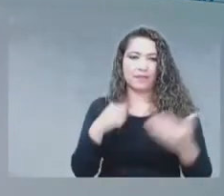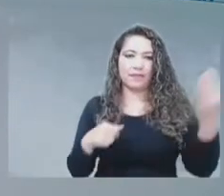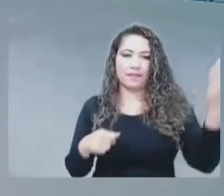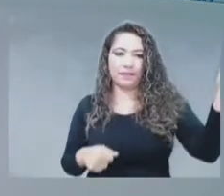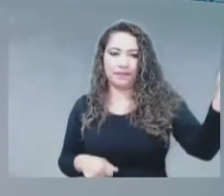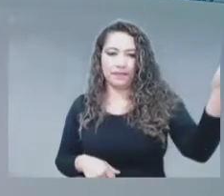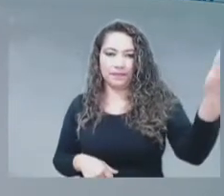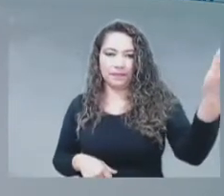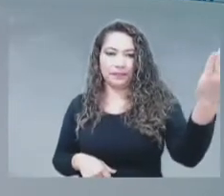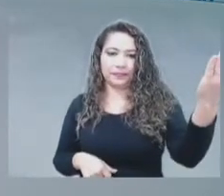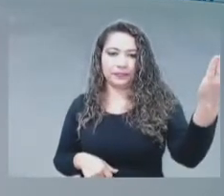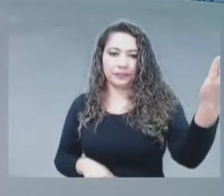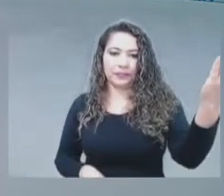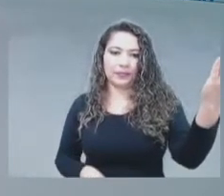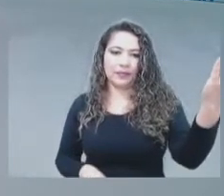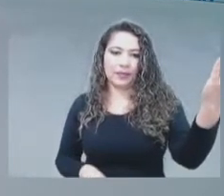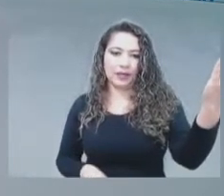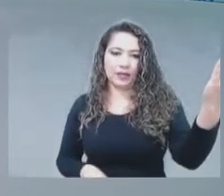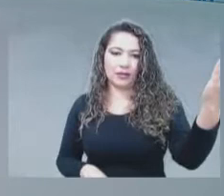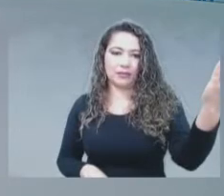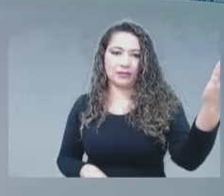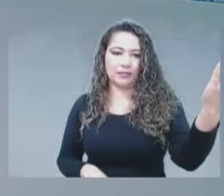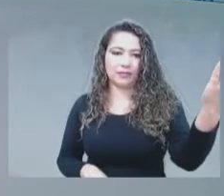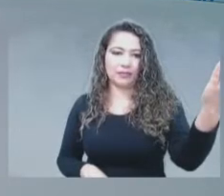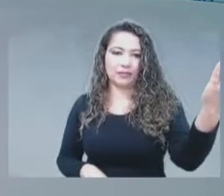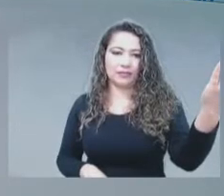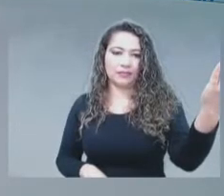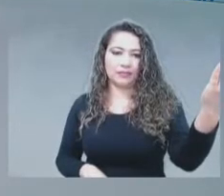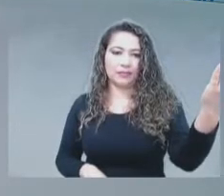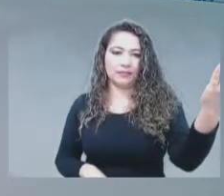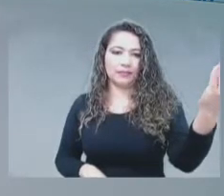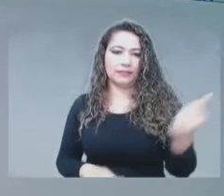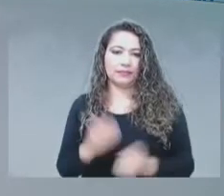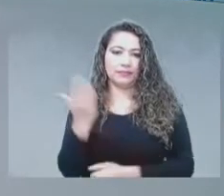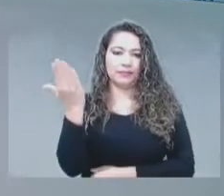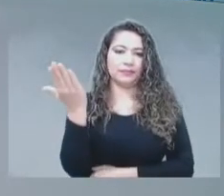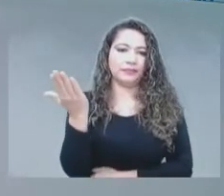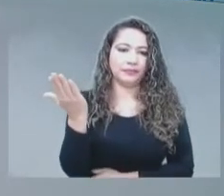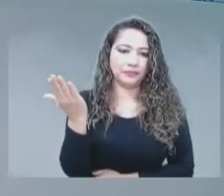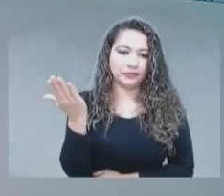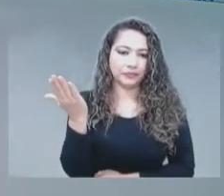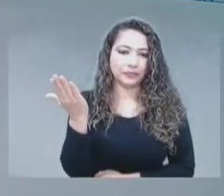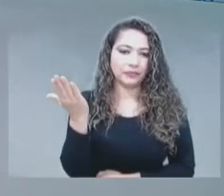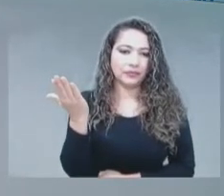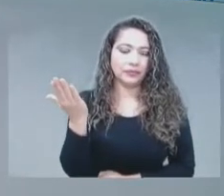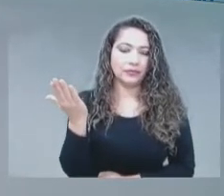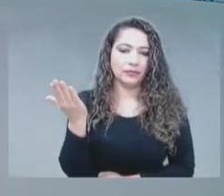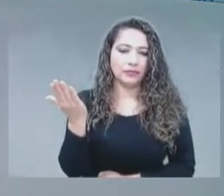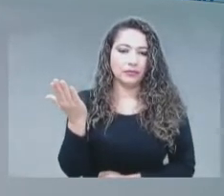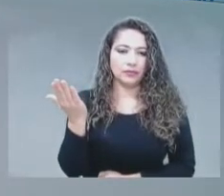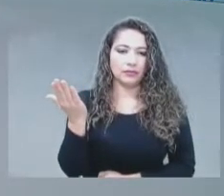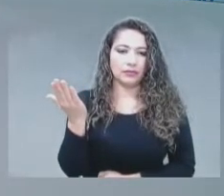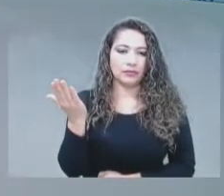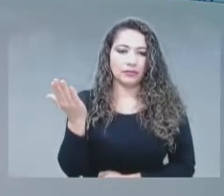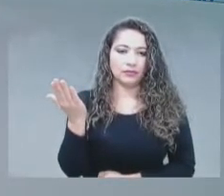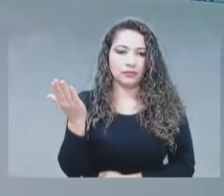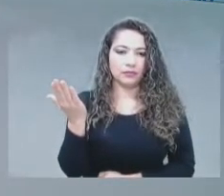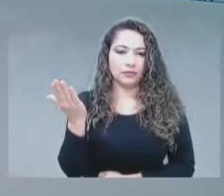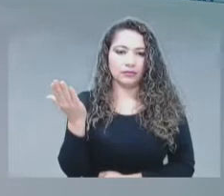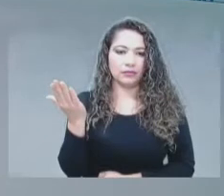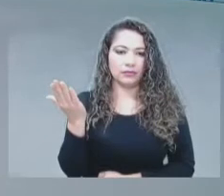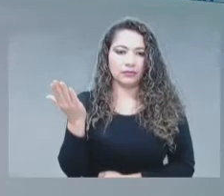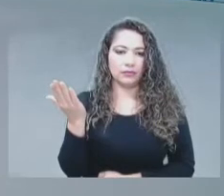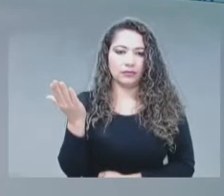colores diferentes al azul, vemos la cantidad de canales de televisión